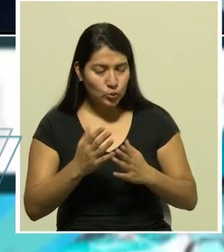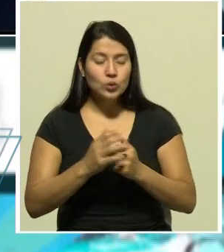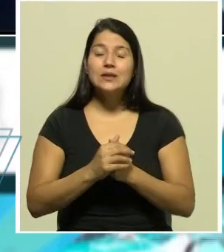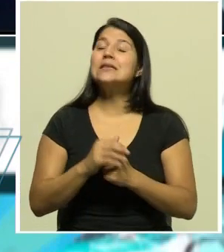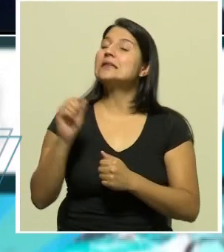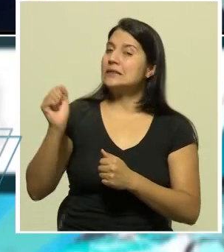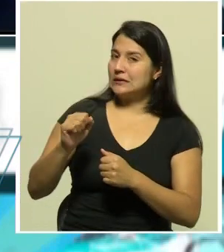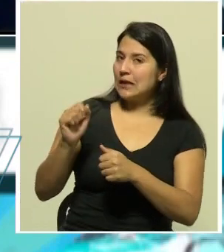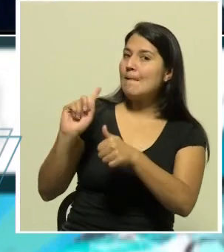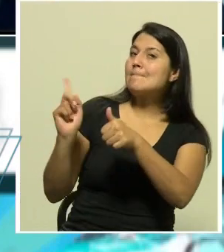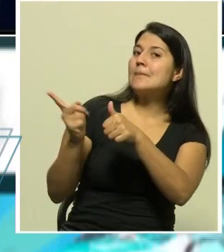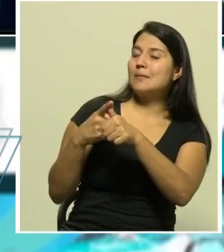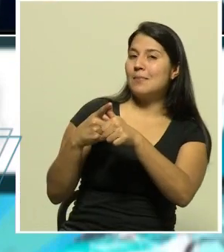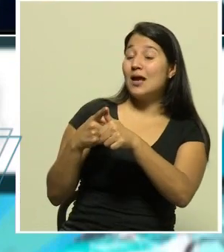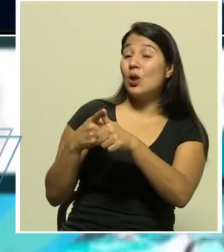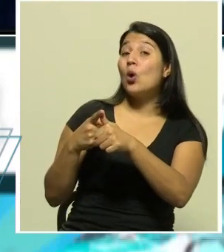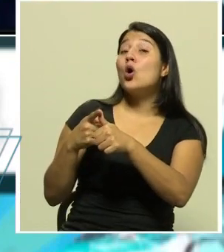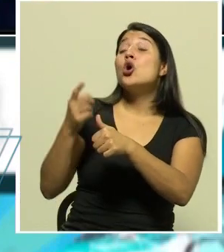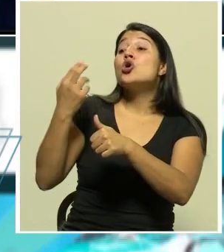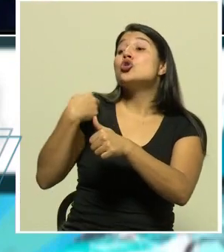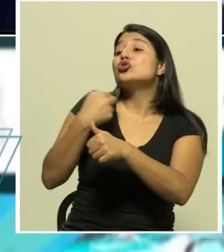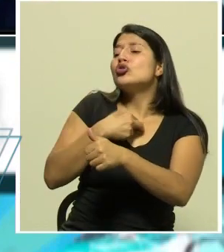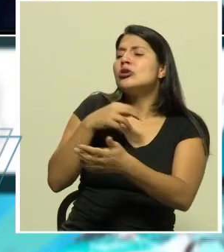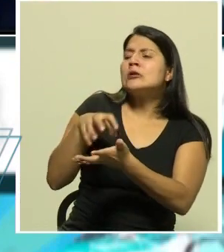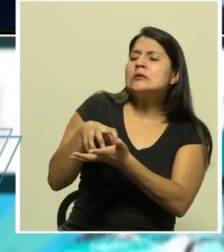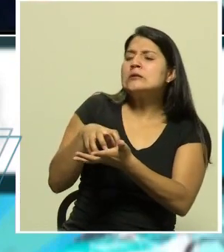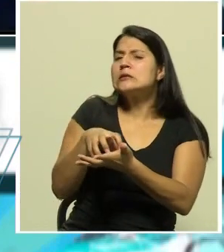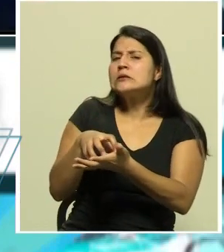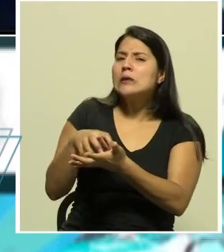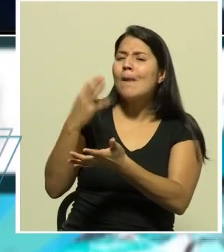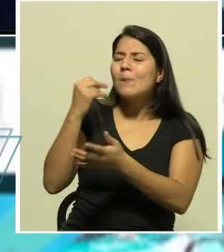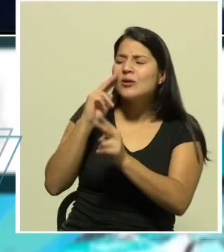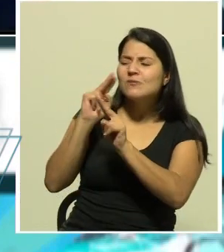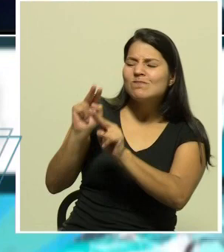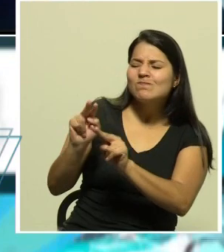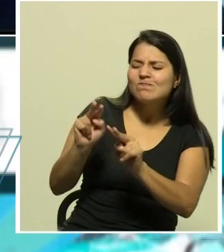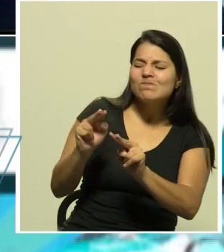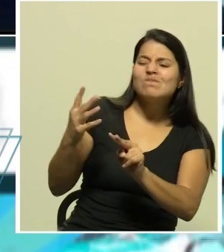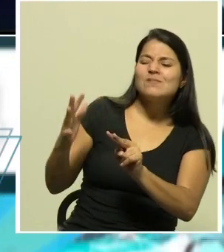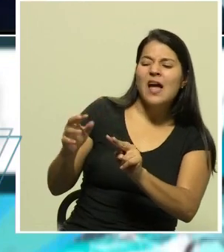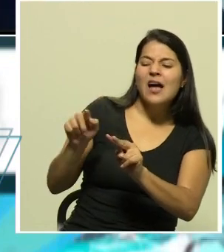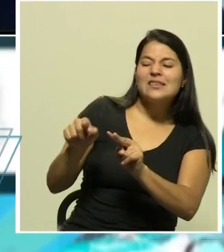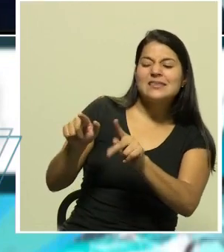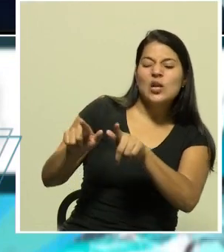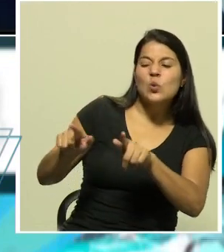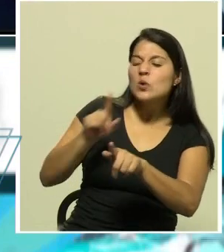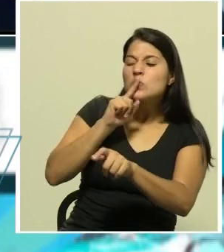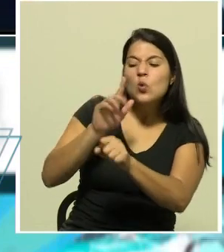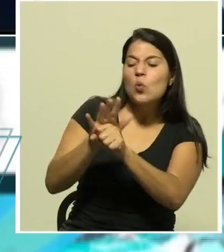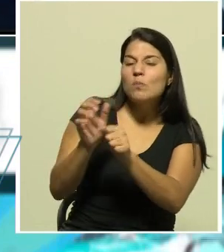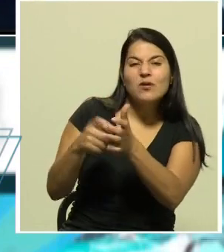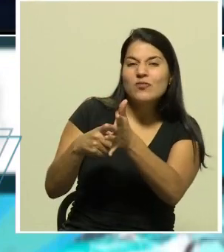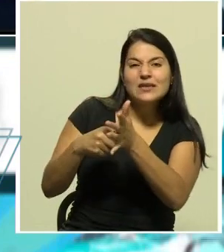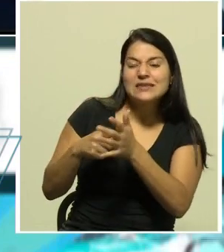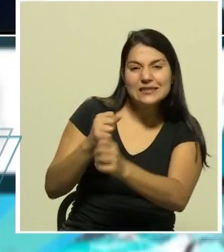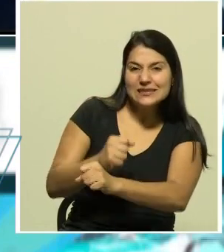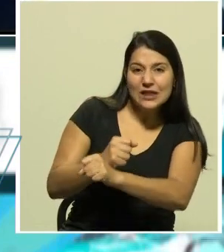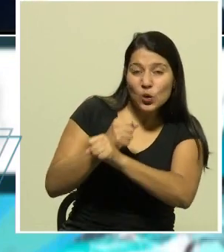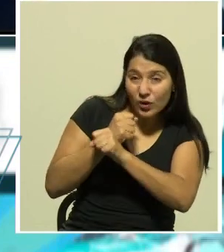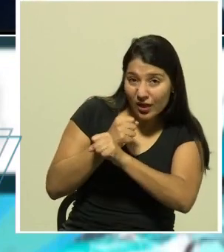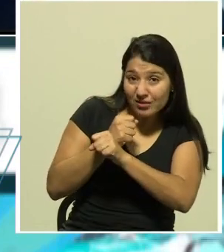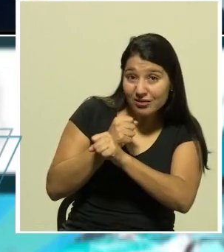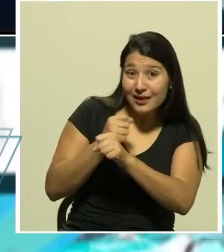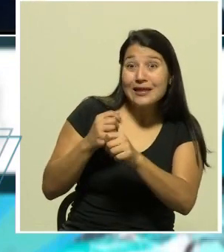del lugar había efectivamente una presión muy fuerte de los vecinos esta presión nos lleva a analizar a fondo